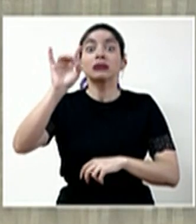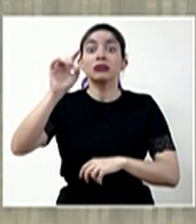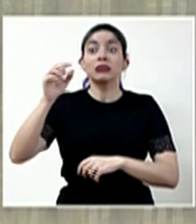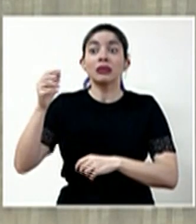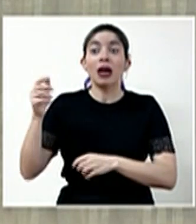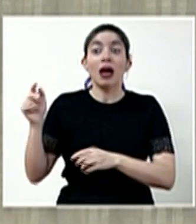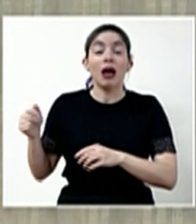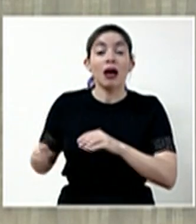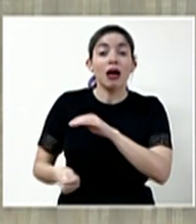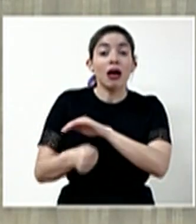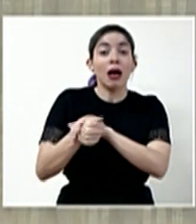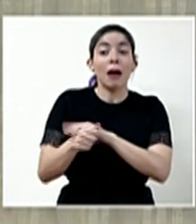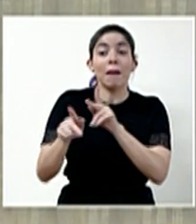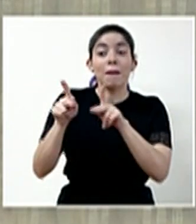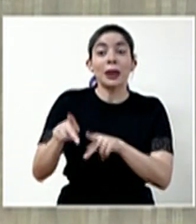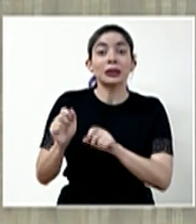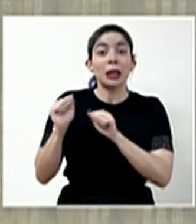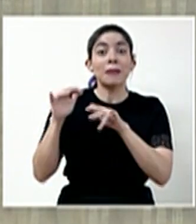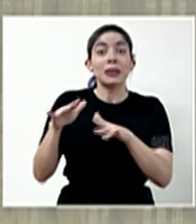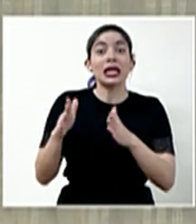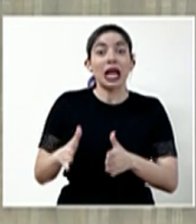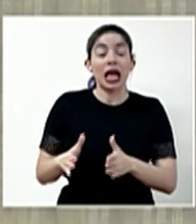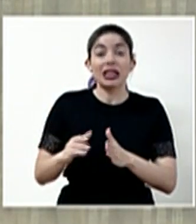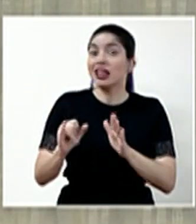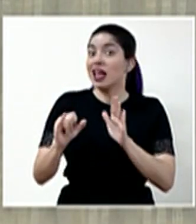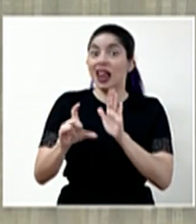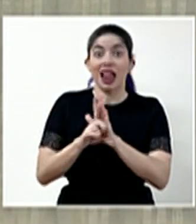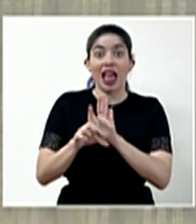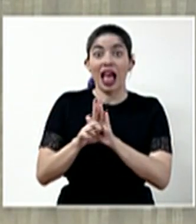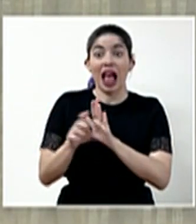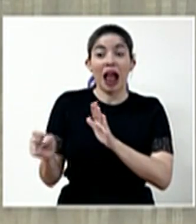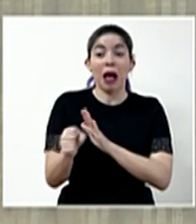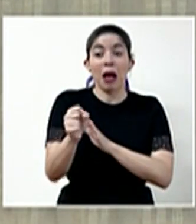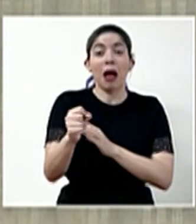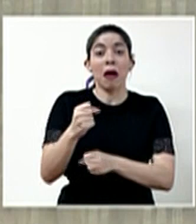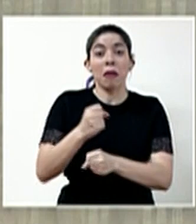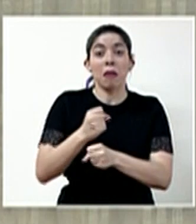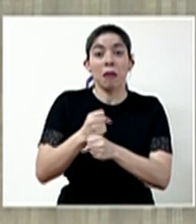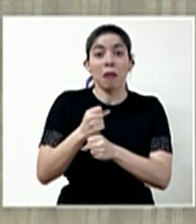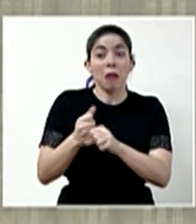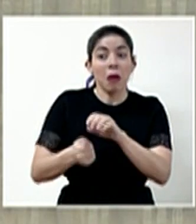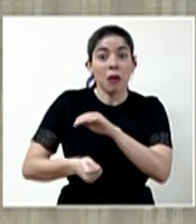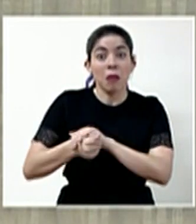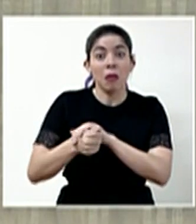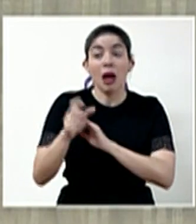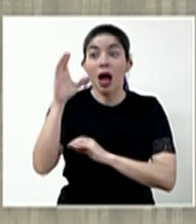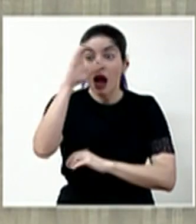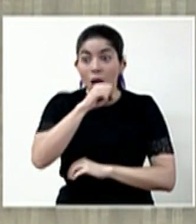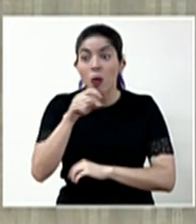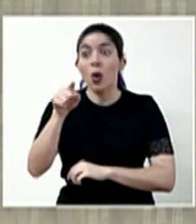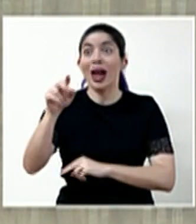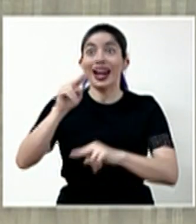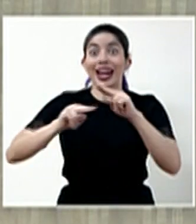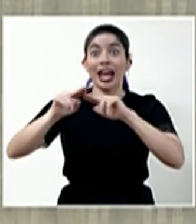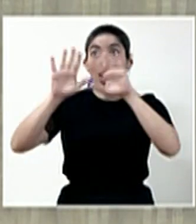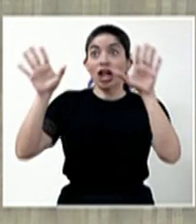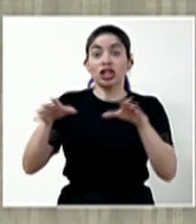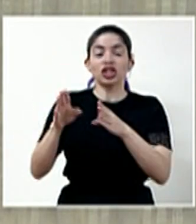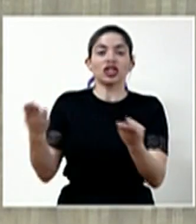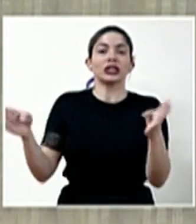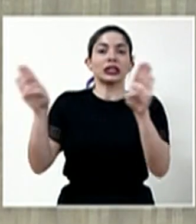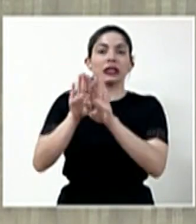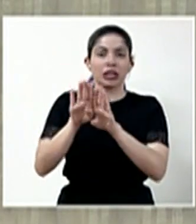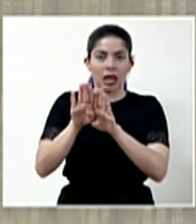trasiego de personas inmigrantes irregulares para diferentes actividades, se cierra la actividad por